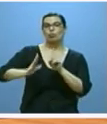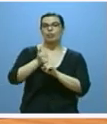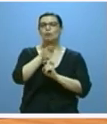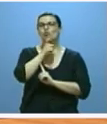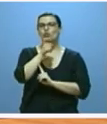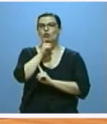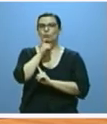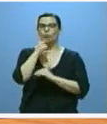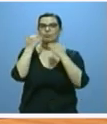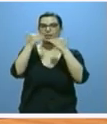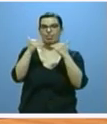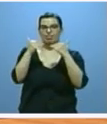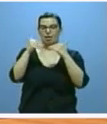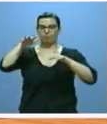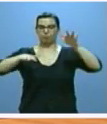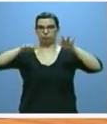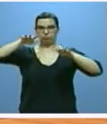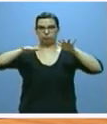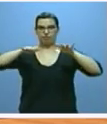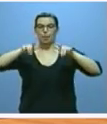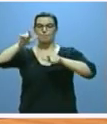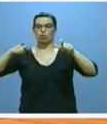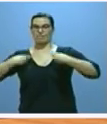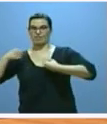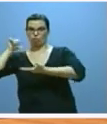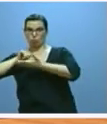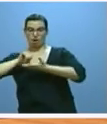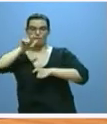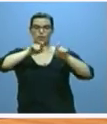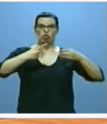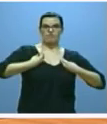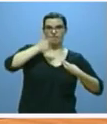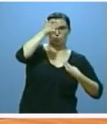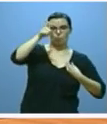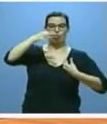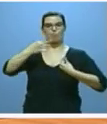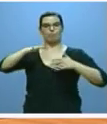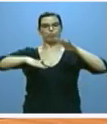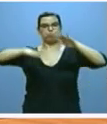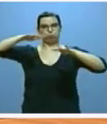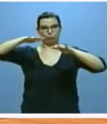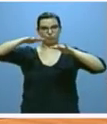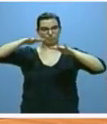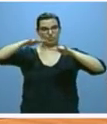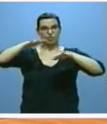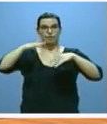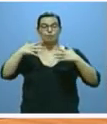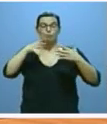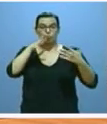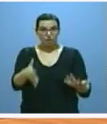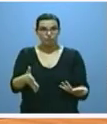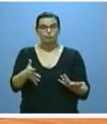un mayor equilibrio entre los ciudadanos de nuestras ciudades y los de nuestro amplio medio rural para lo que la culminación